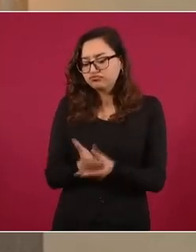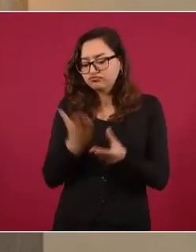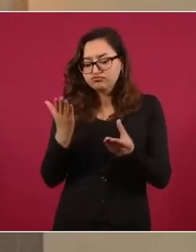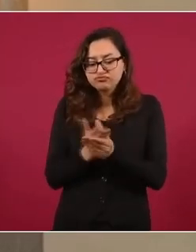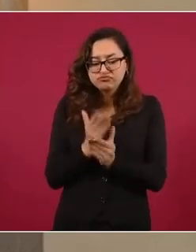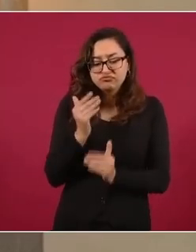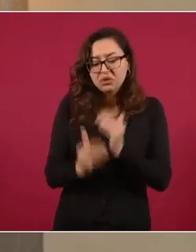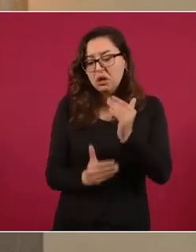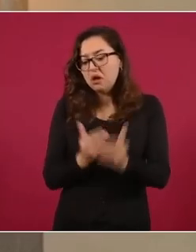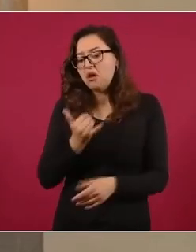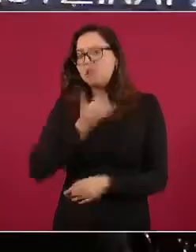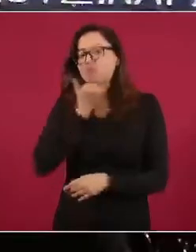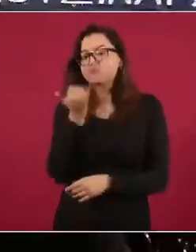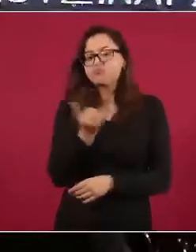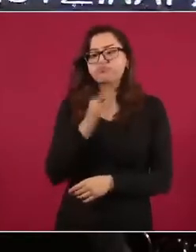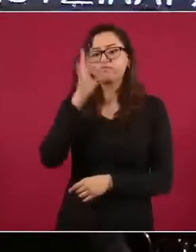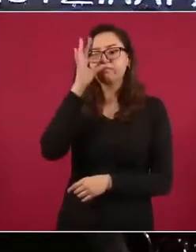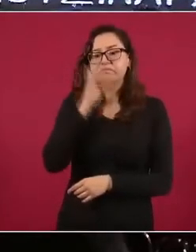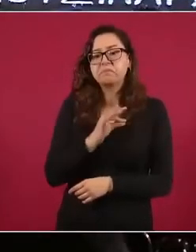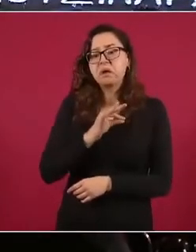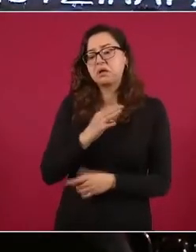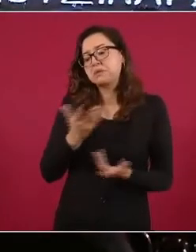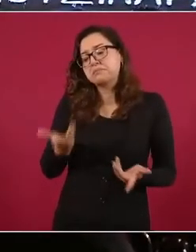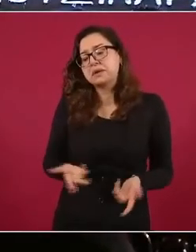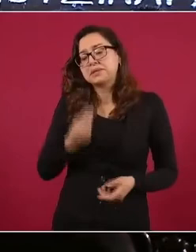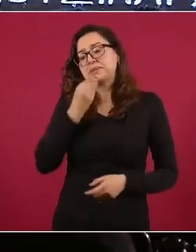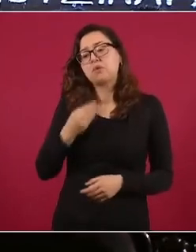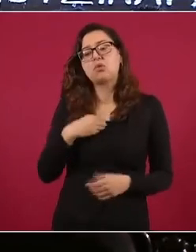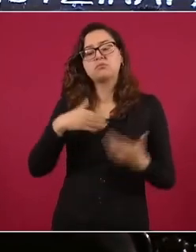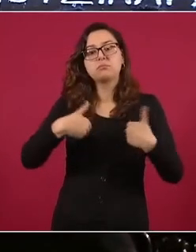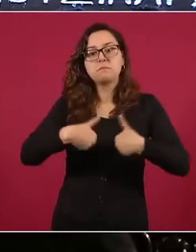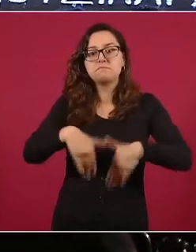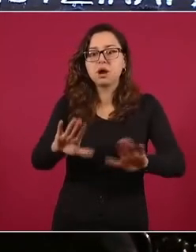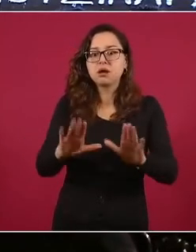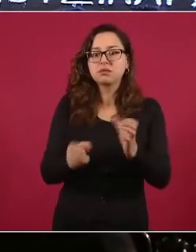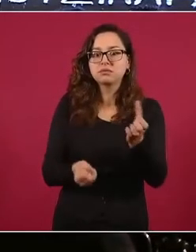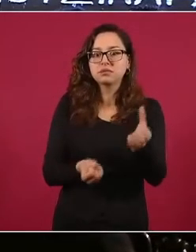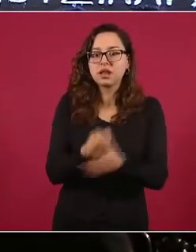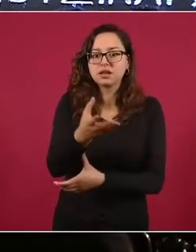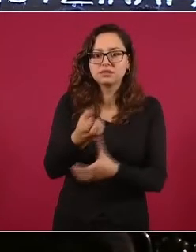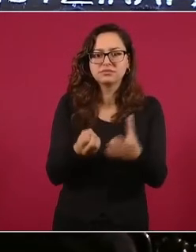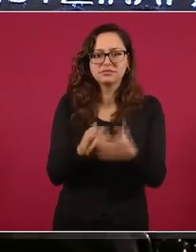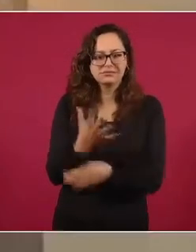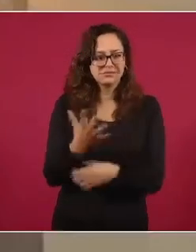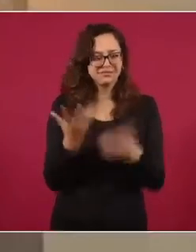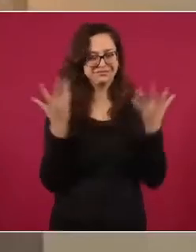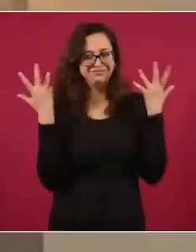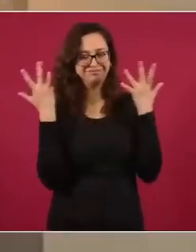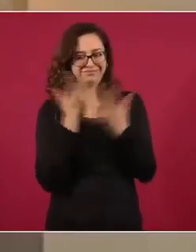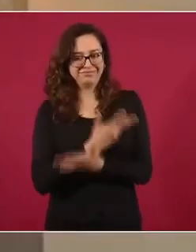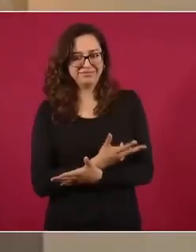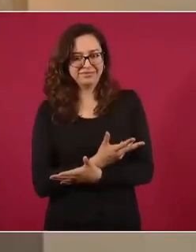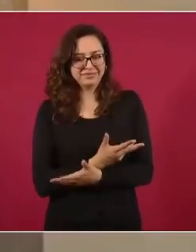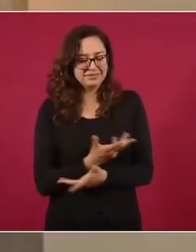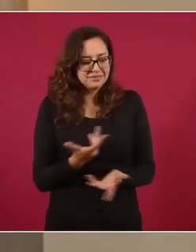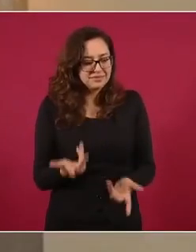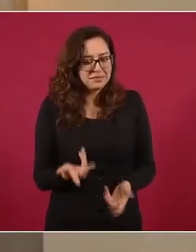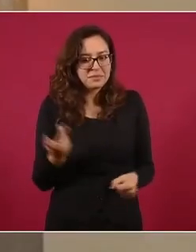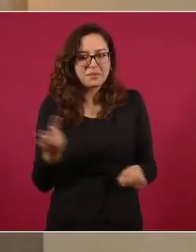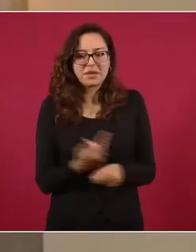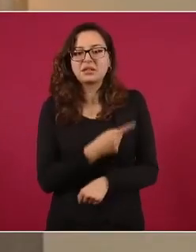procesales, temas de debido proceso, que en nuestra opinión ha sido no un debido proceso, sino un debido